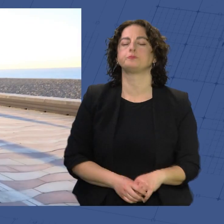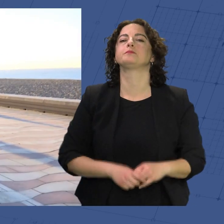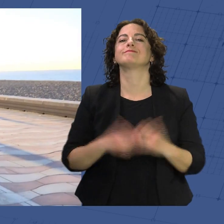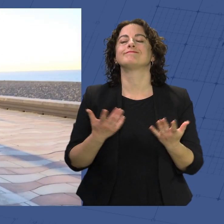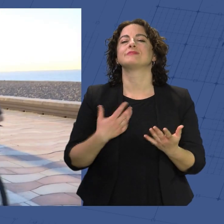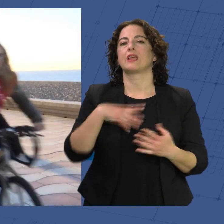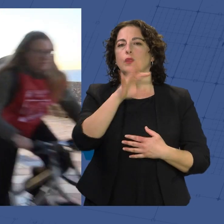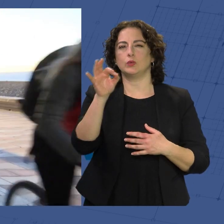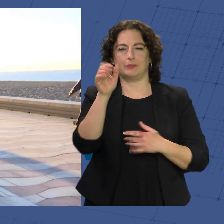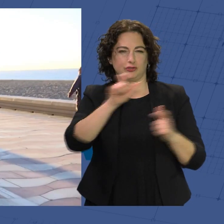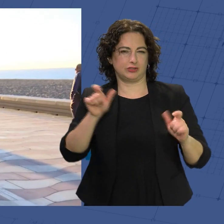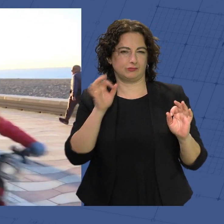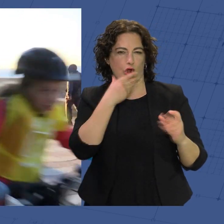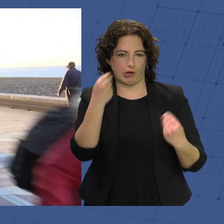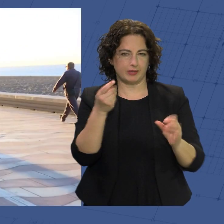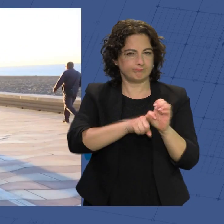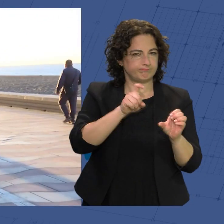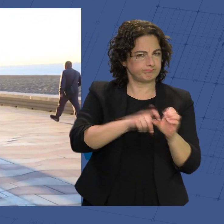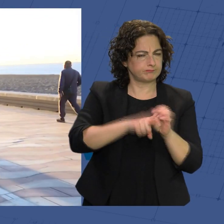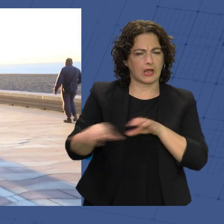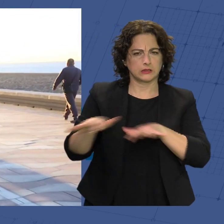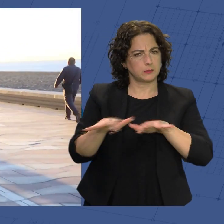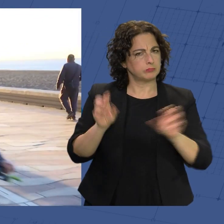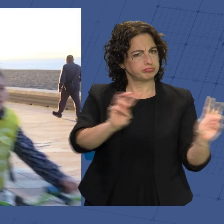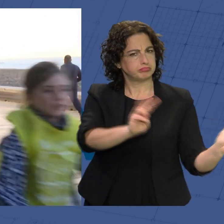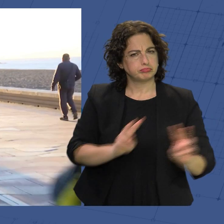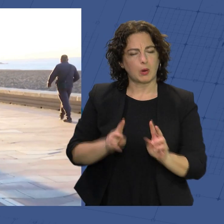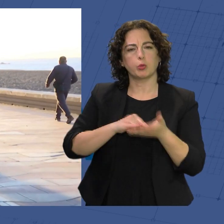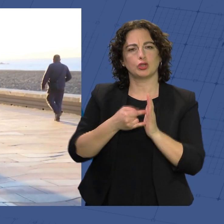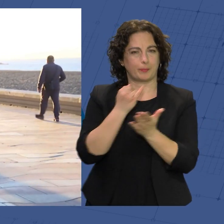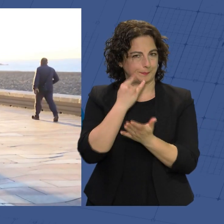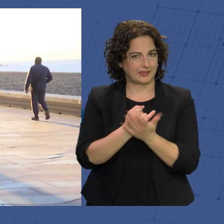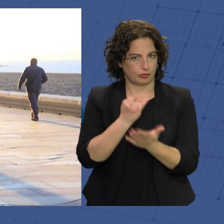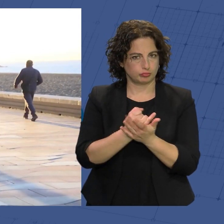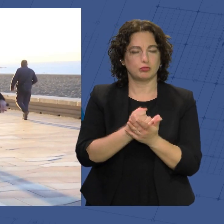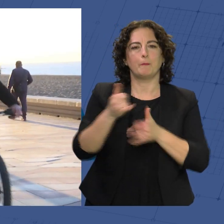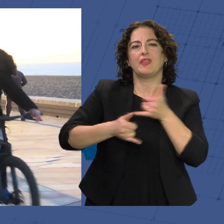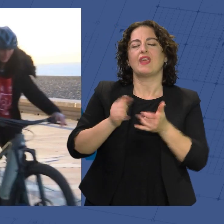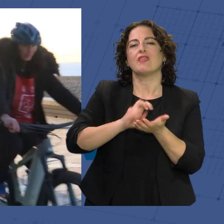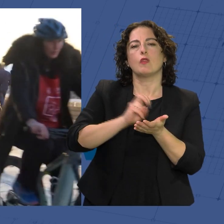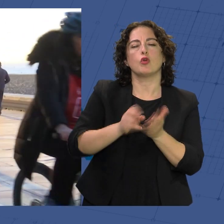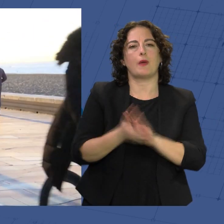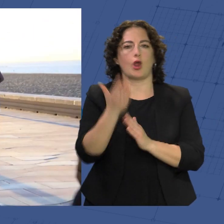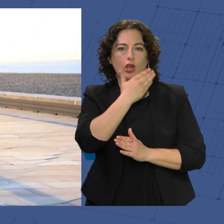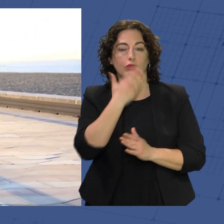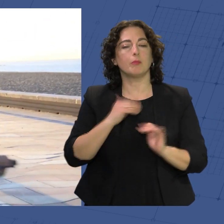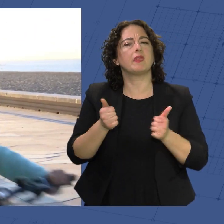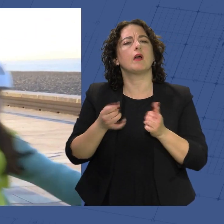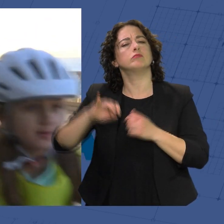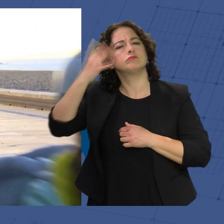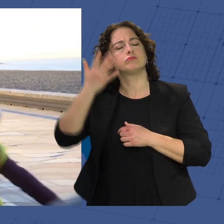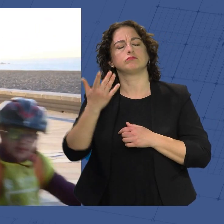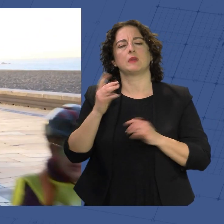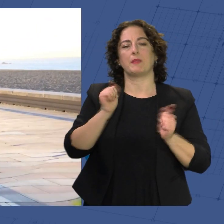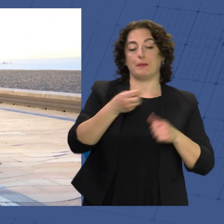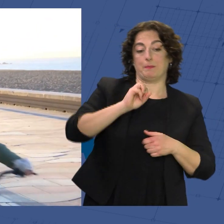centenar de jóvenes los que están participando de una manera activa en el proyecto piloto, en bici y andando al cole, puesto en marcha desde el Ayuntamiento a principios de